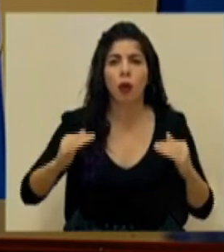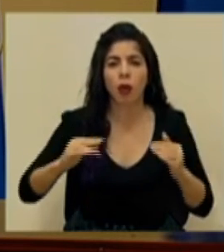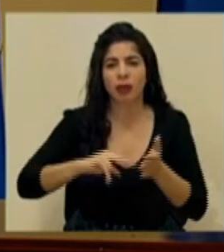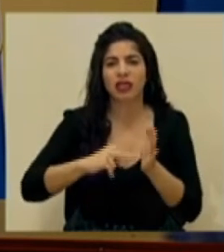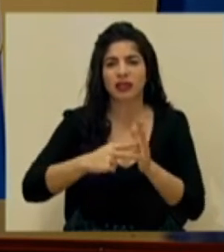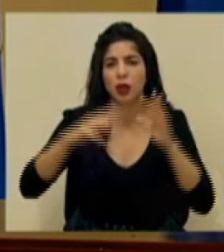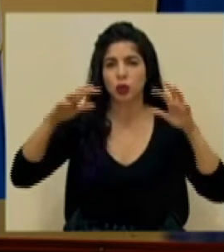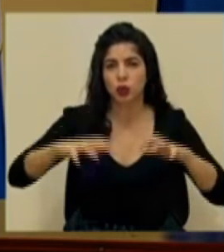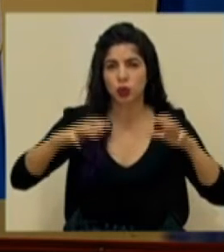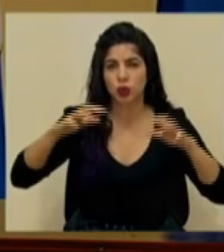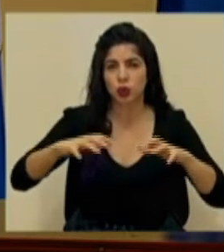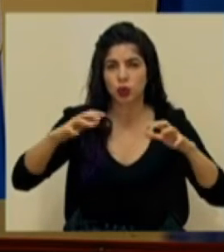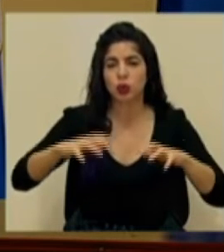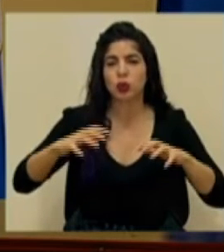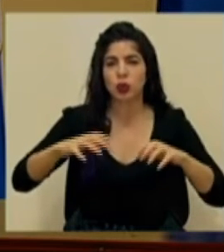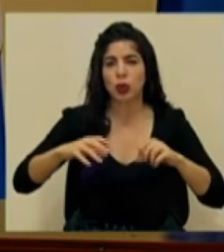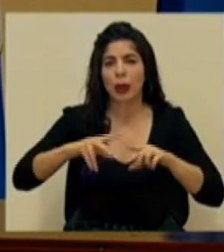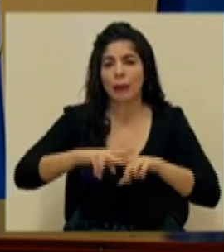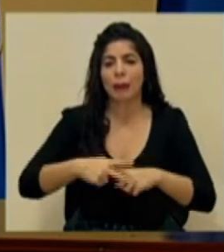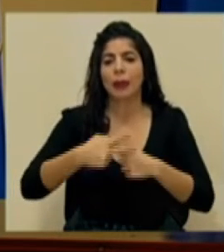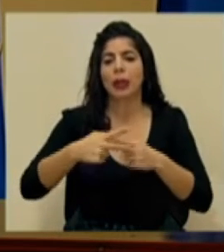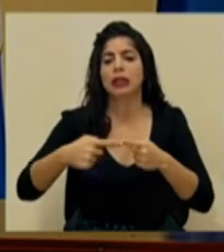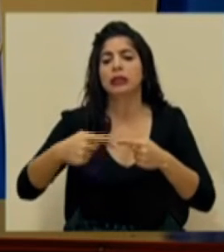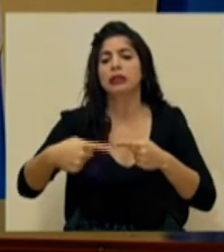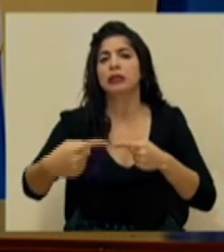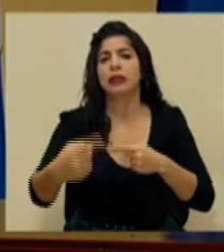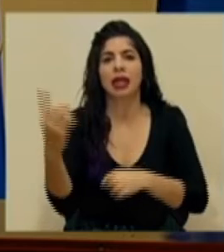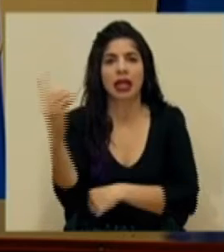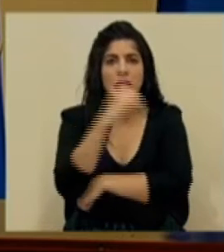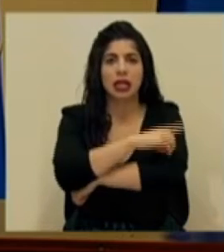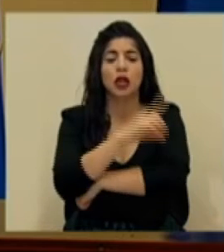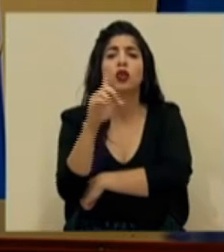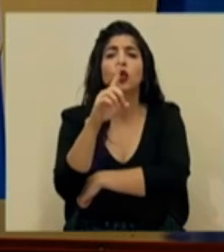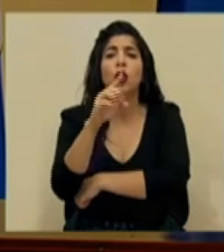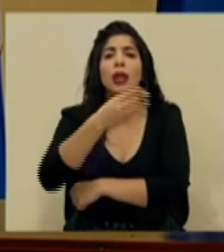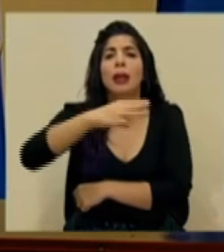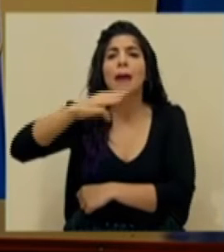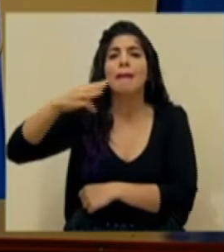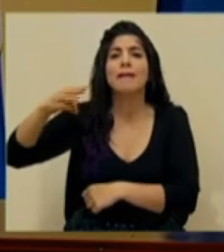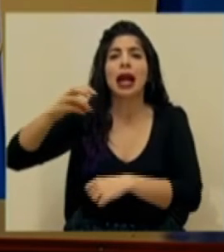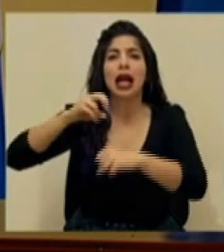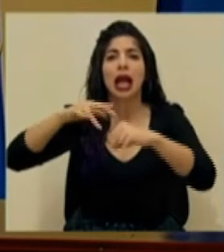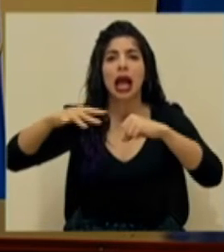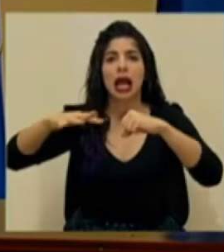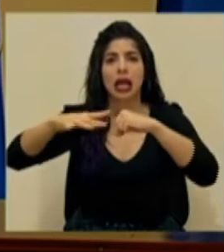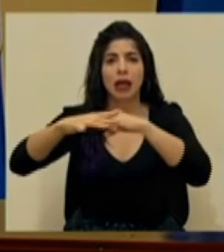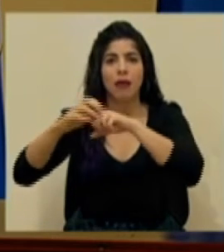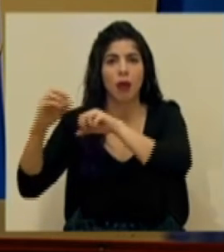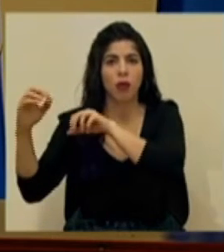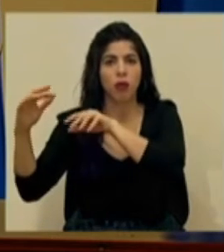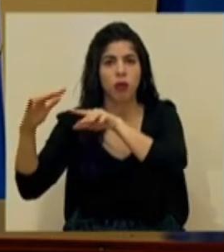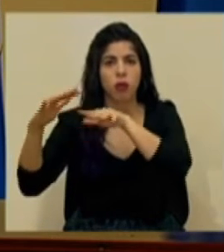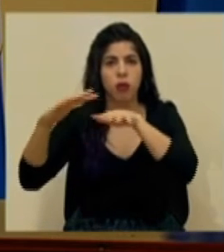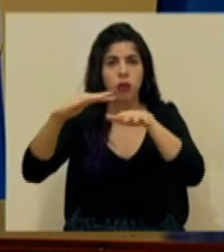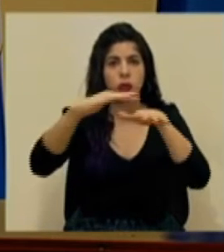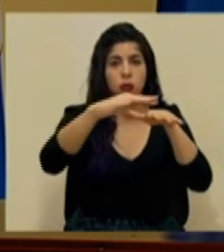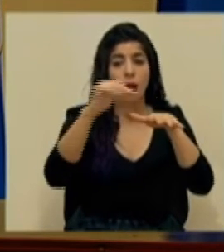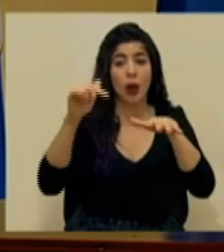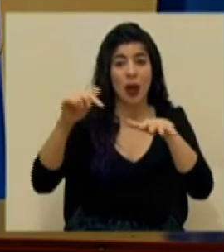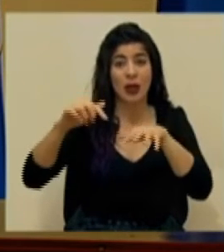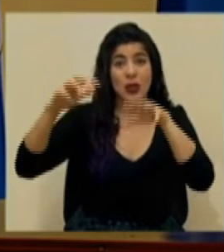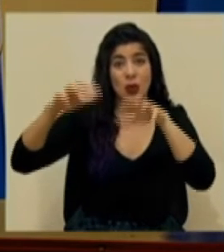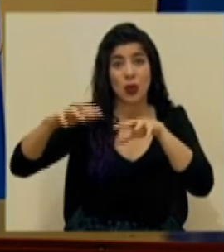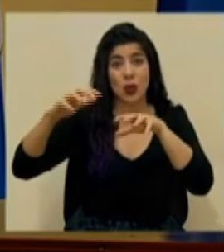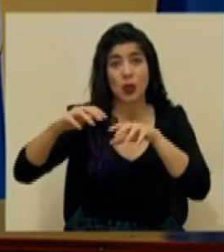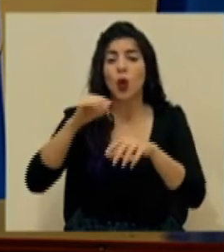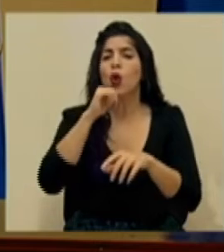en los próximos días a la cuenca del mar Caribe. Este sistema podría tener una afectación indirecta sobre